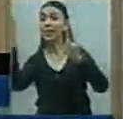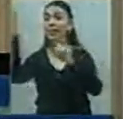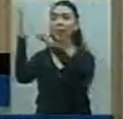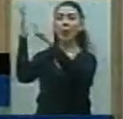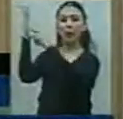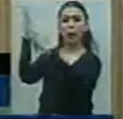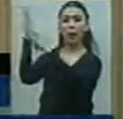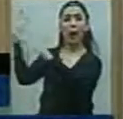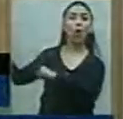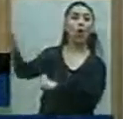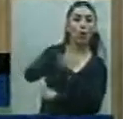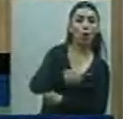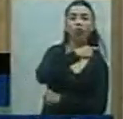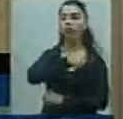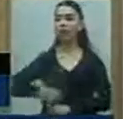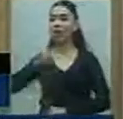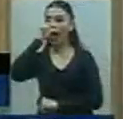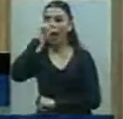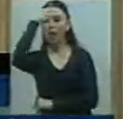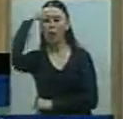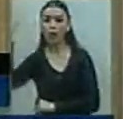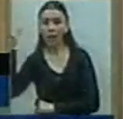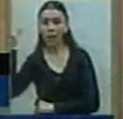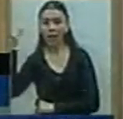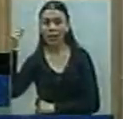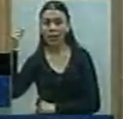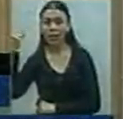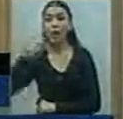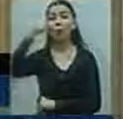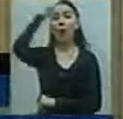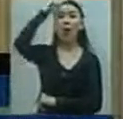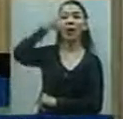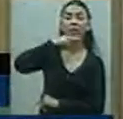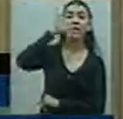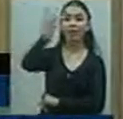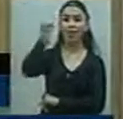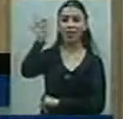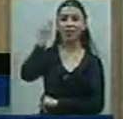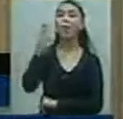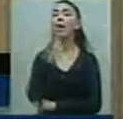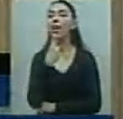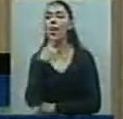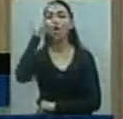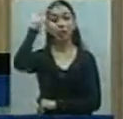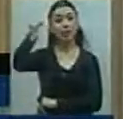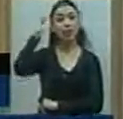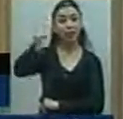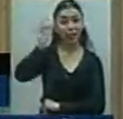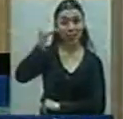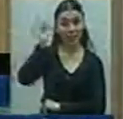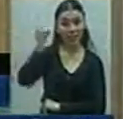Y esto me refiero expresamente a la decisión de sanear el sector. Y de que los